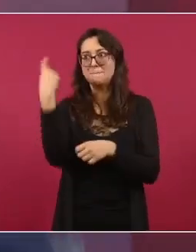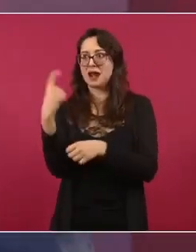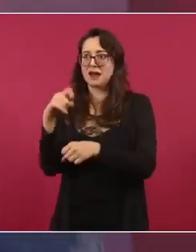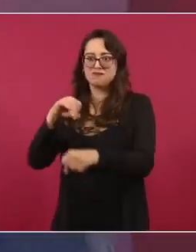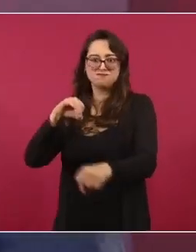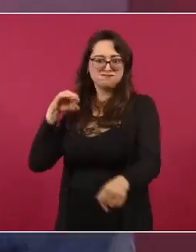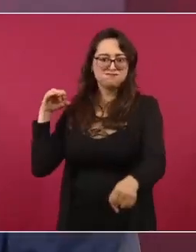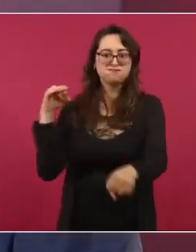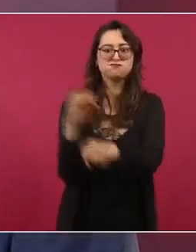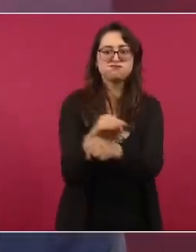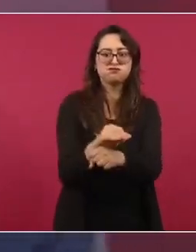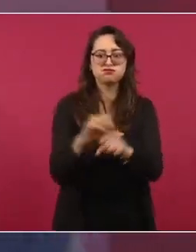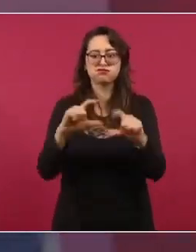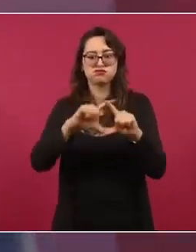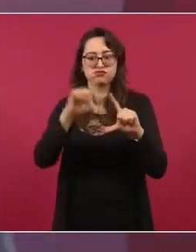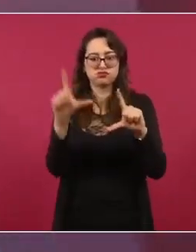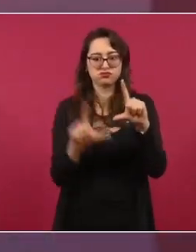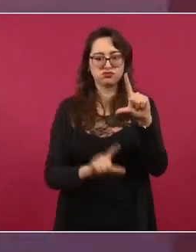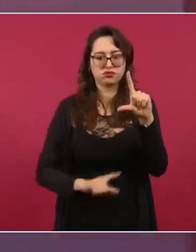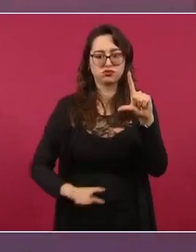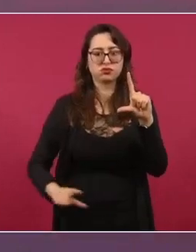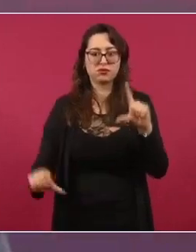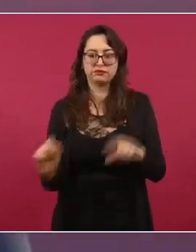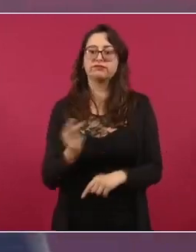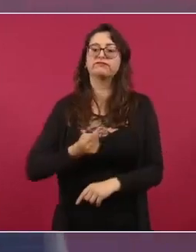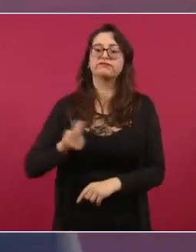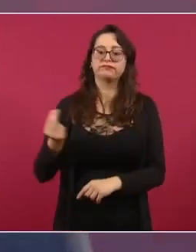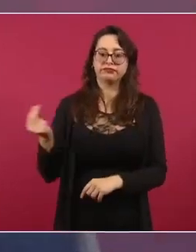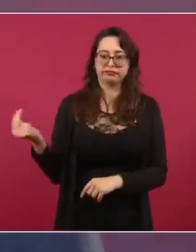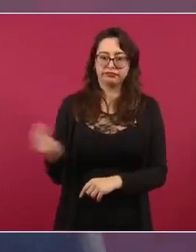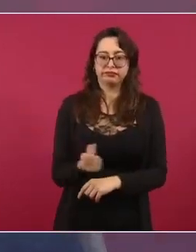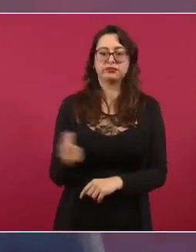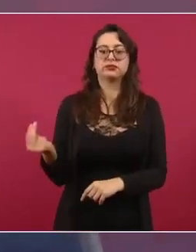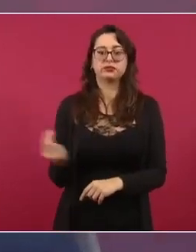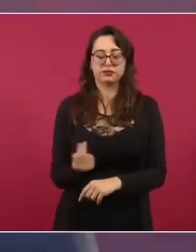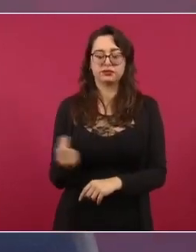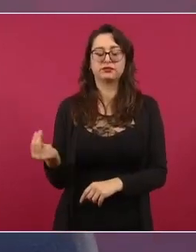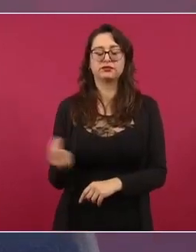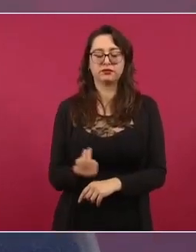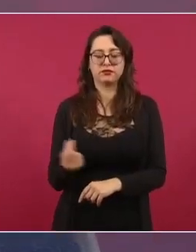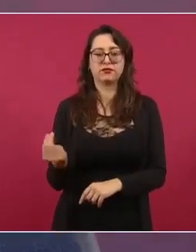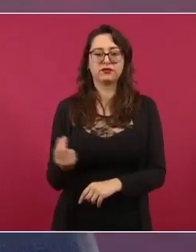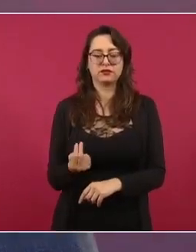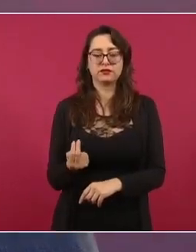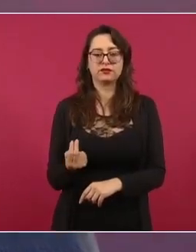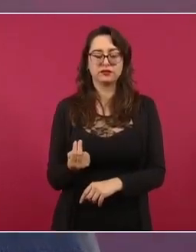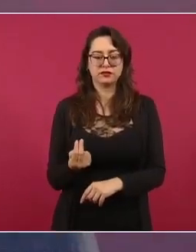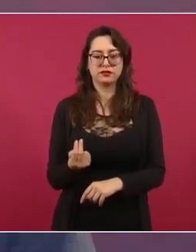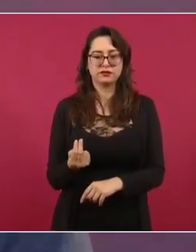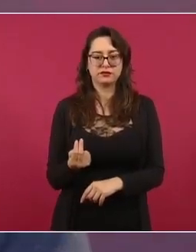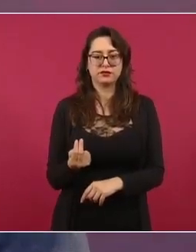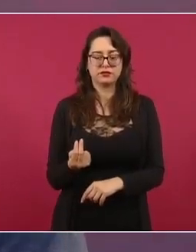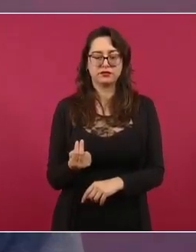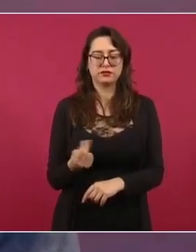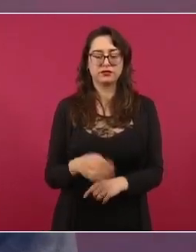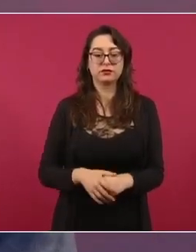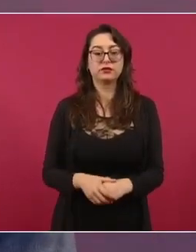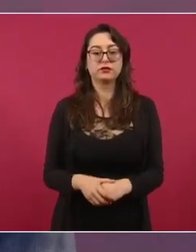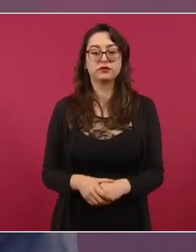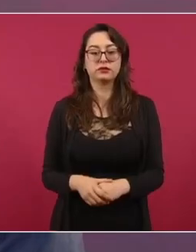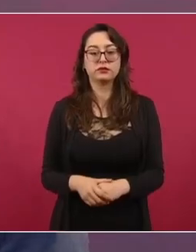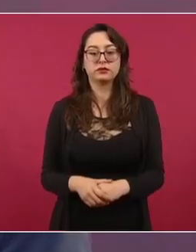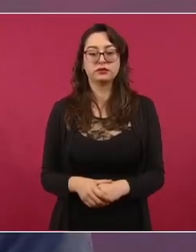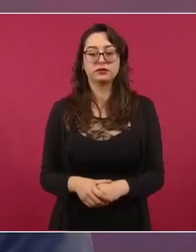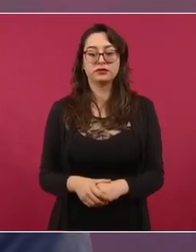para proteger a los mexicanos.